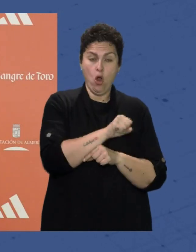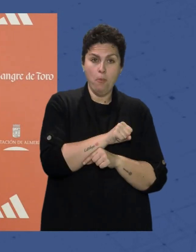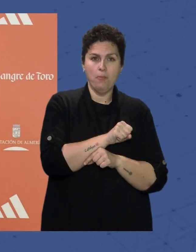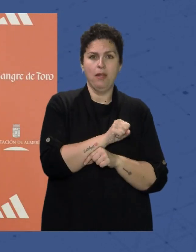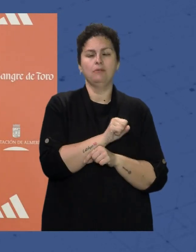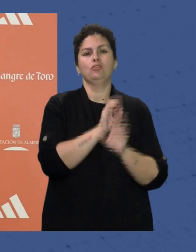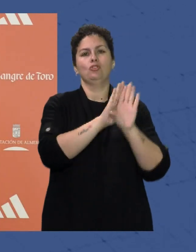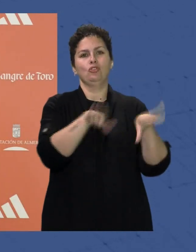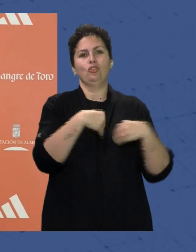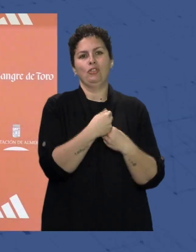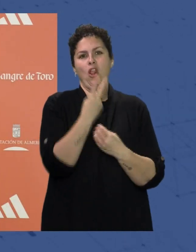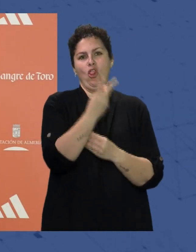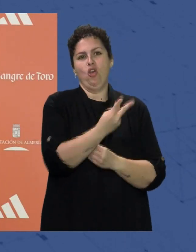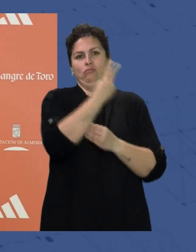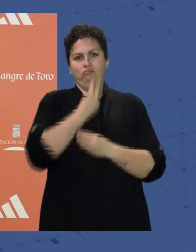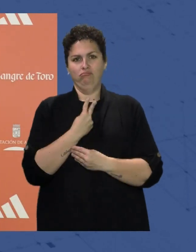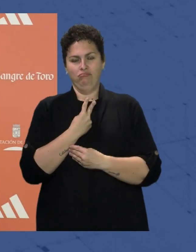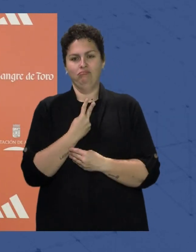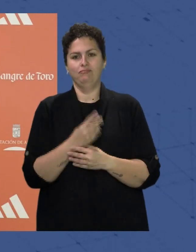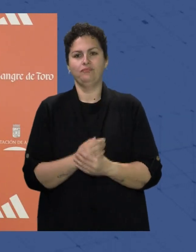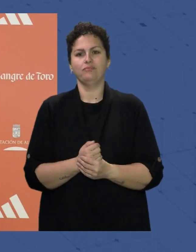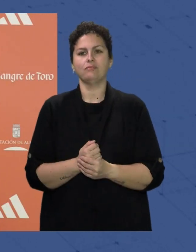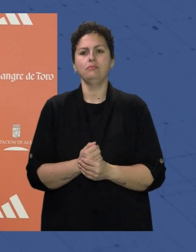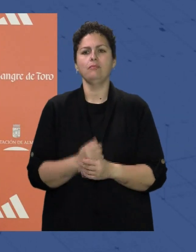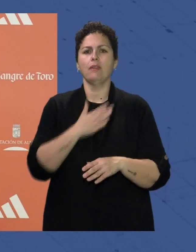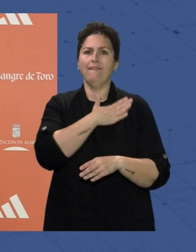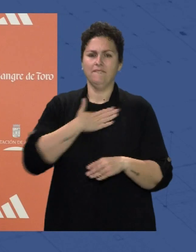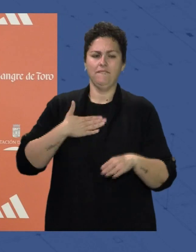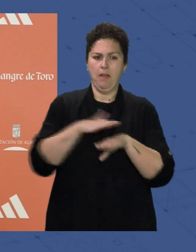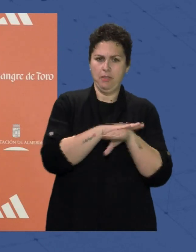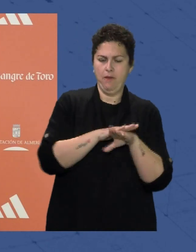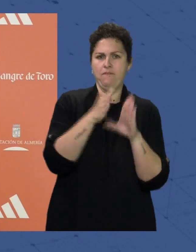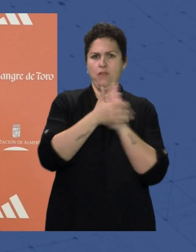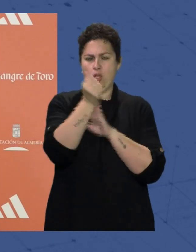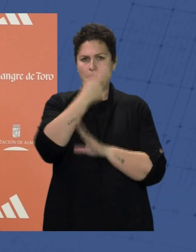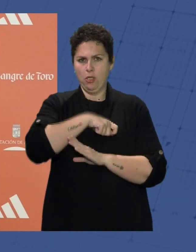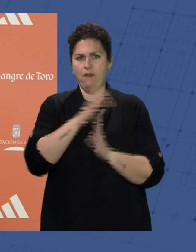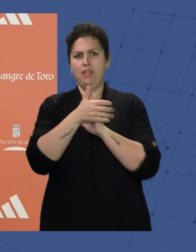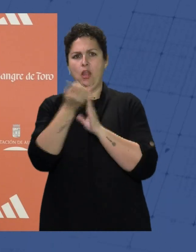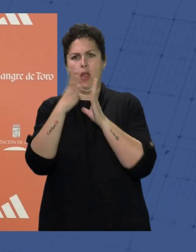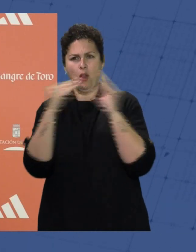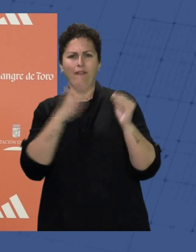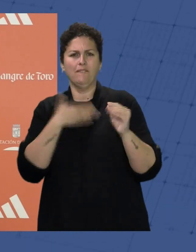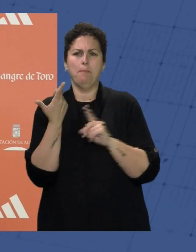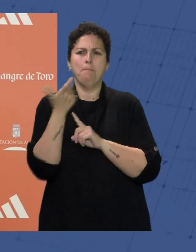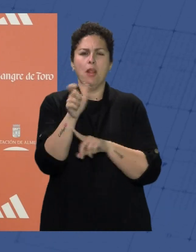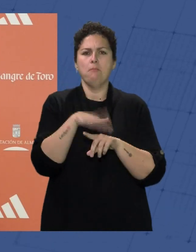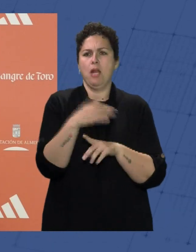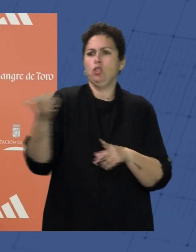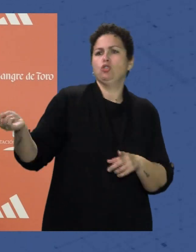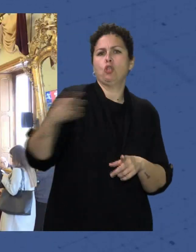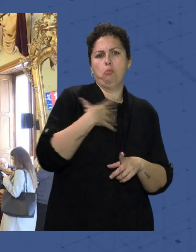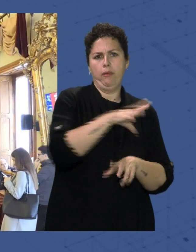entradas Por esos precios Hemos querido entre las administraciones La Federación Española La Federación Andaluza Poner precios al alcance De cualquier